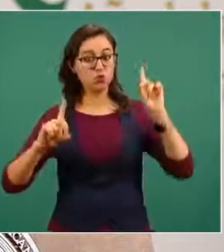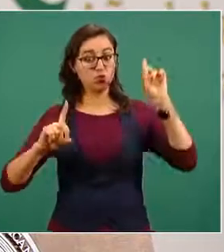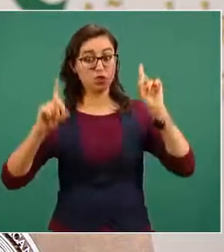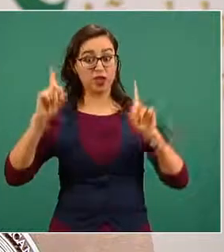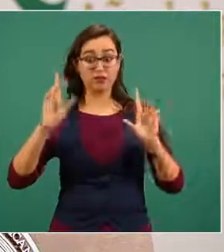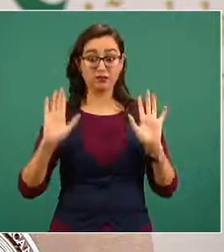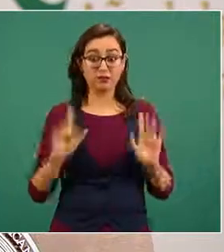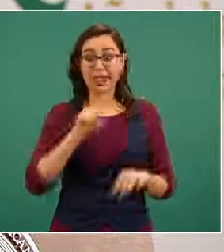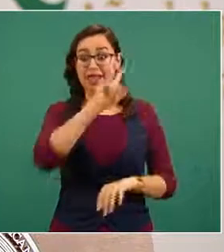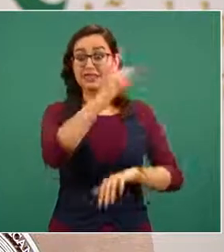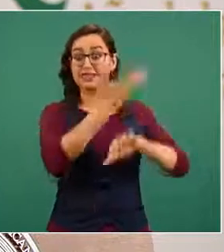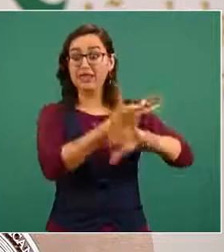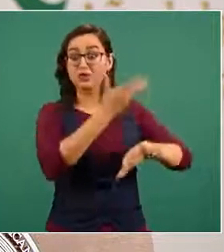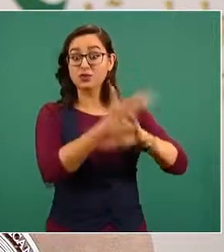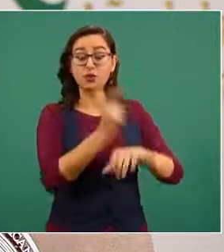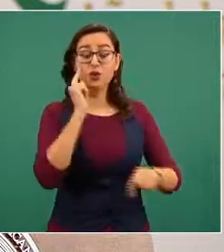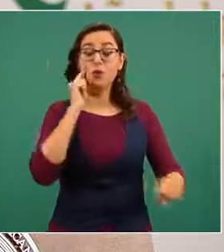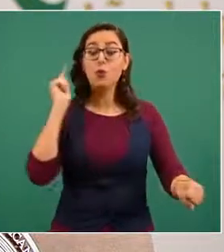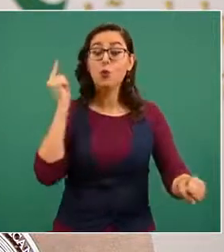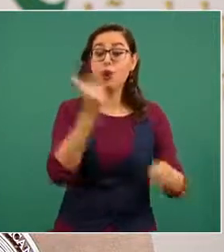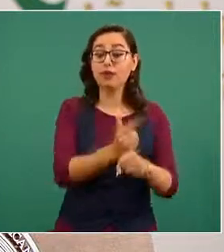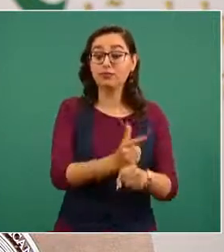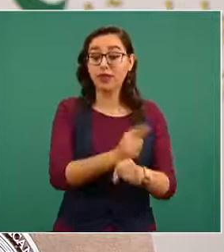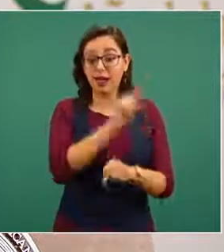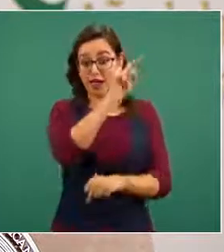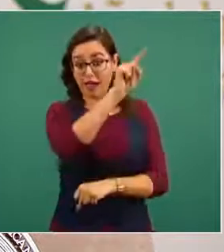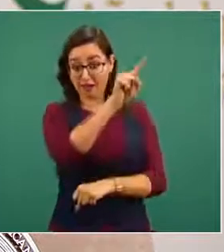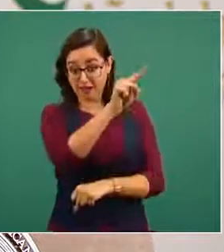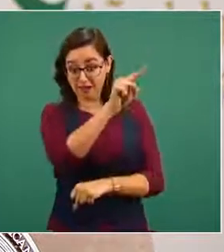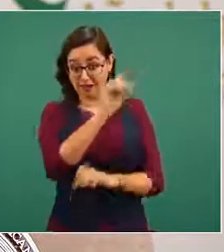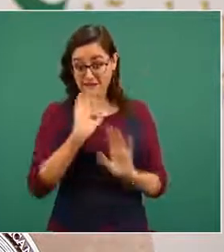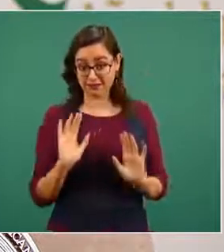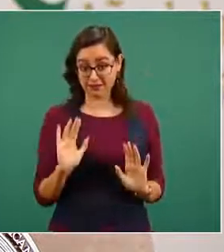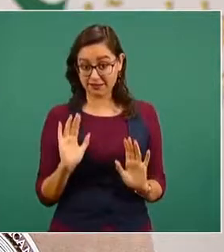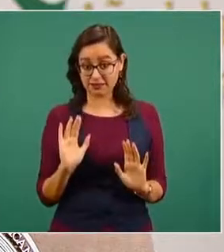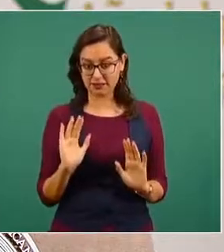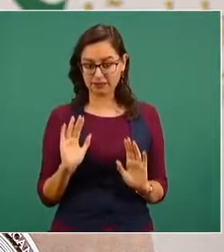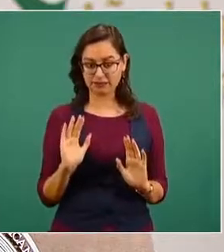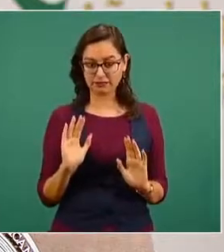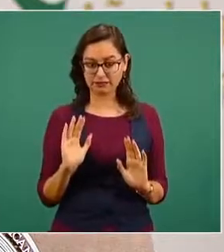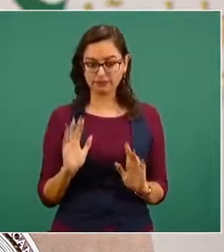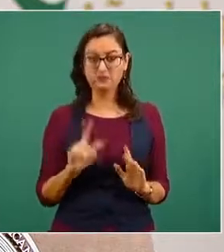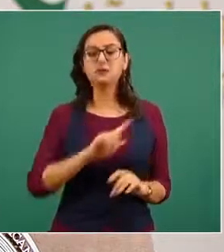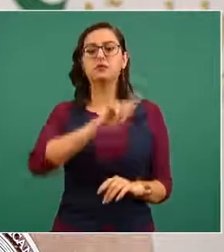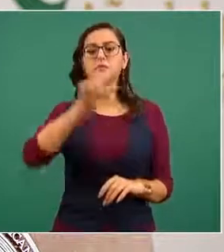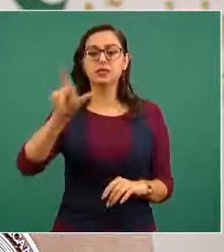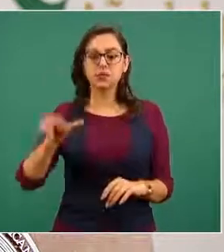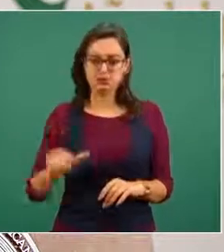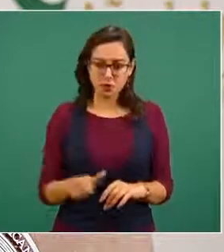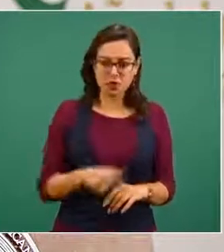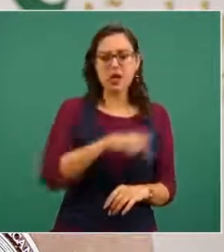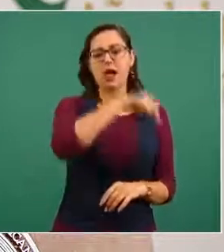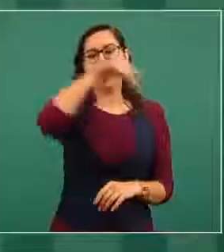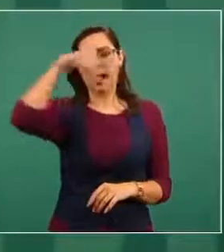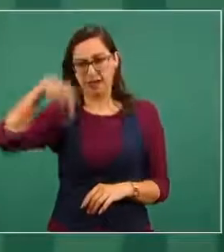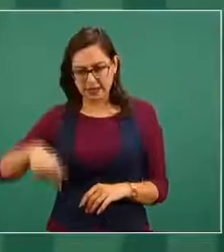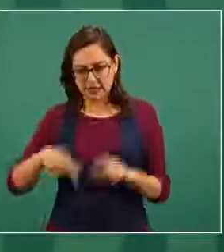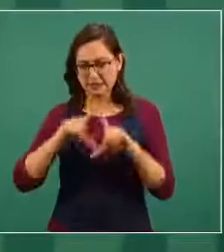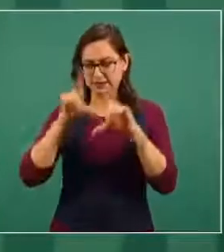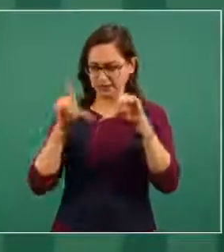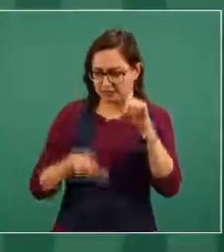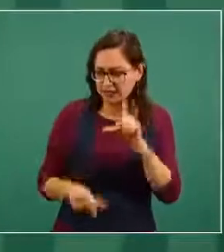diciembre en Estados Unidos la conclusión de la Fiscalía ya con todos los elementos como ya se dijo